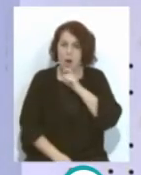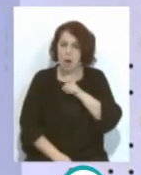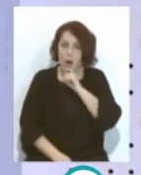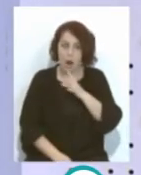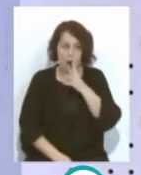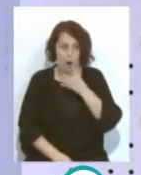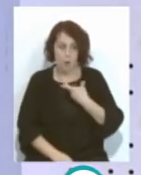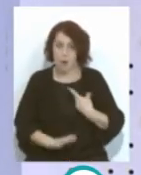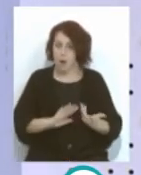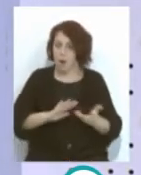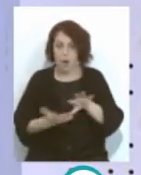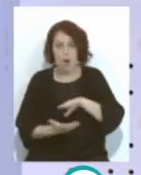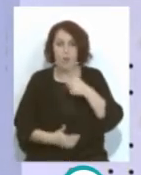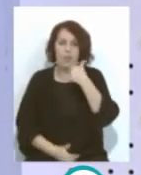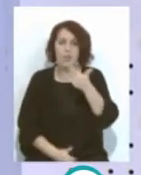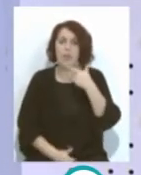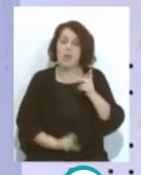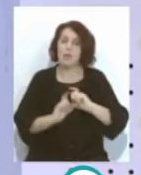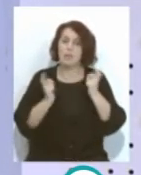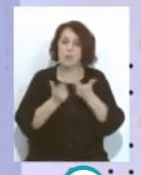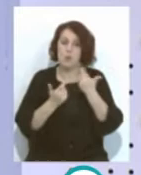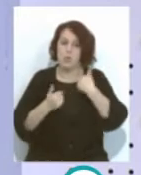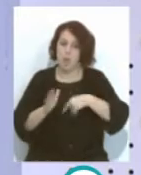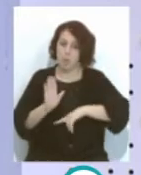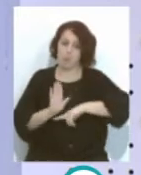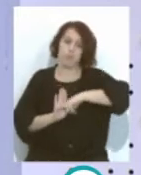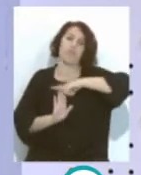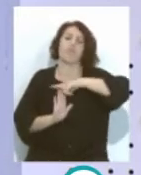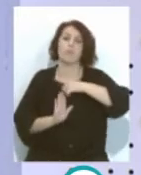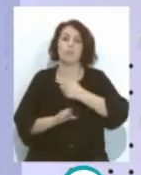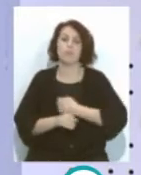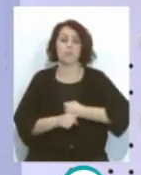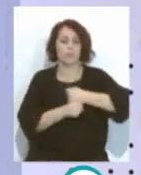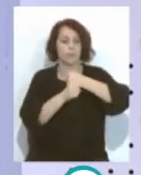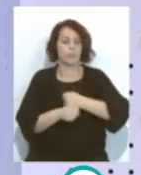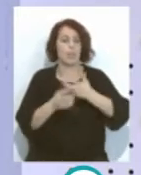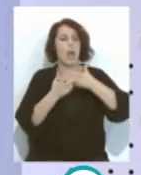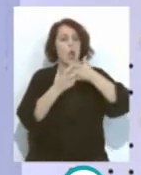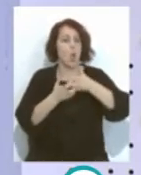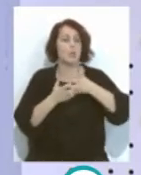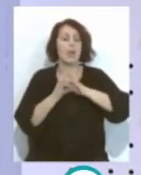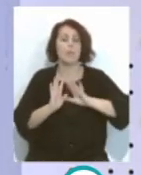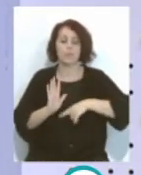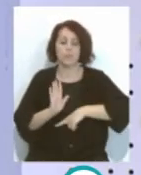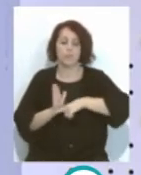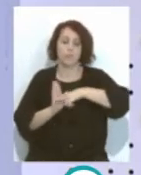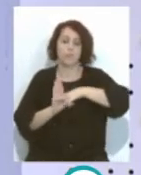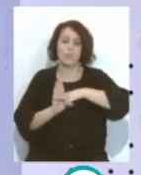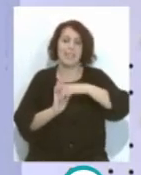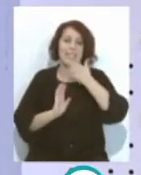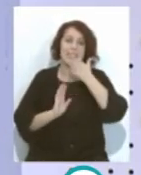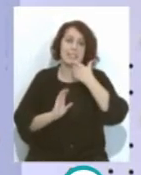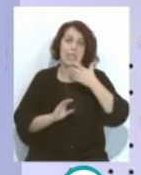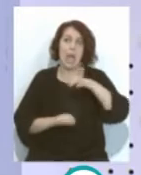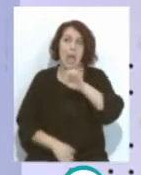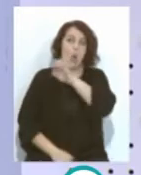ahora se ha convertido Como tú dices En uno de los equipos Que está ahí en la parte alta De los que luchan por la permanencia Pero quizás Si alguno tiene un traspies En la zona